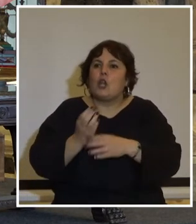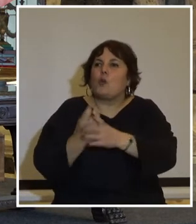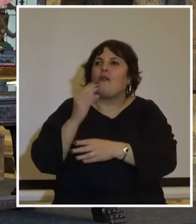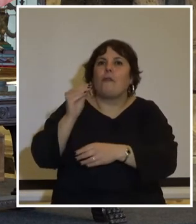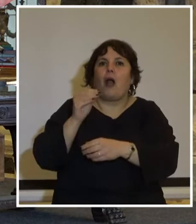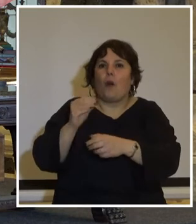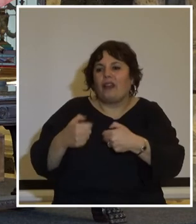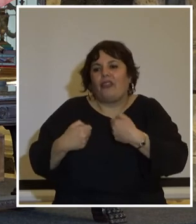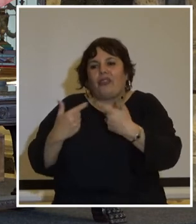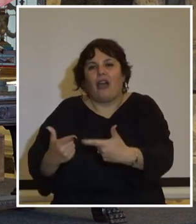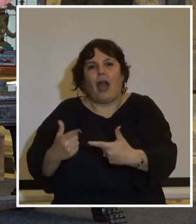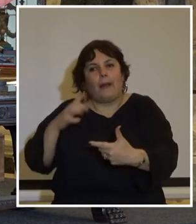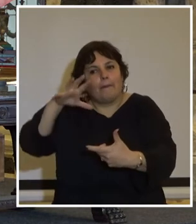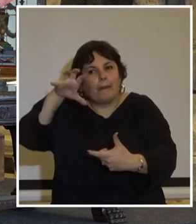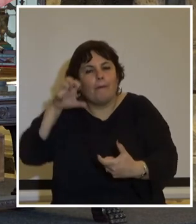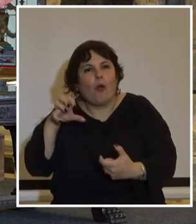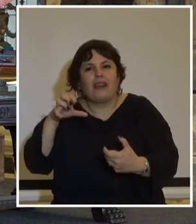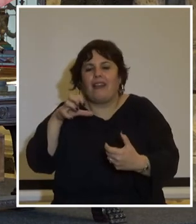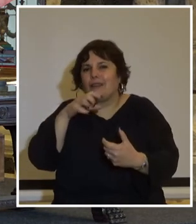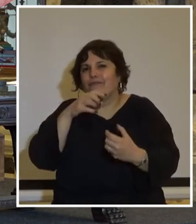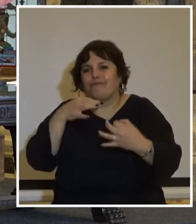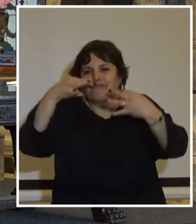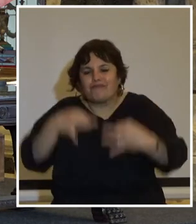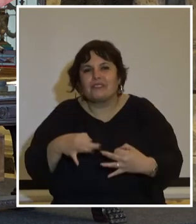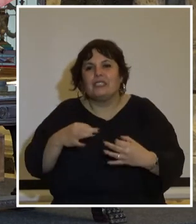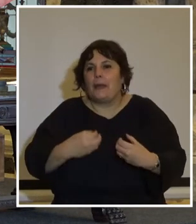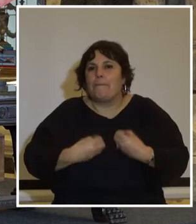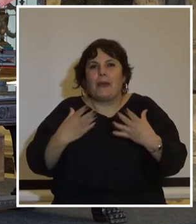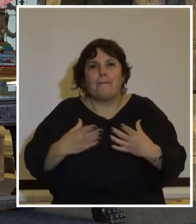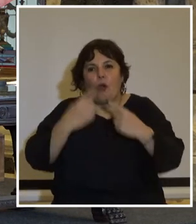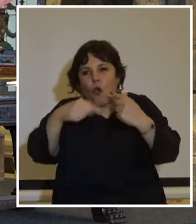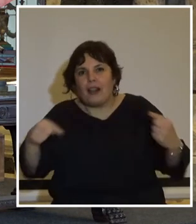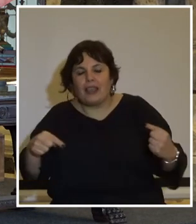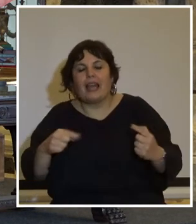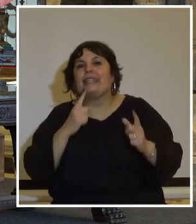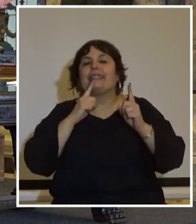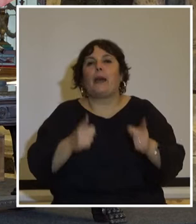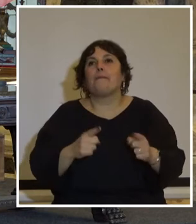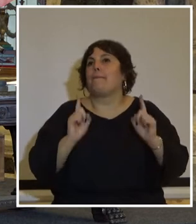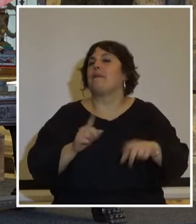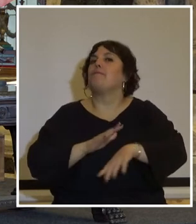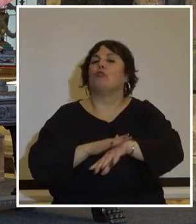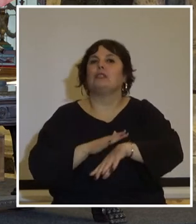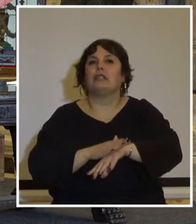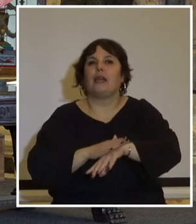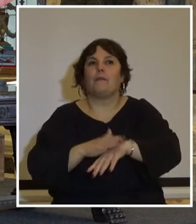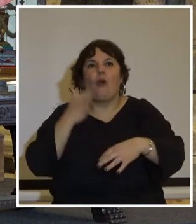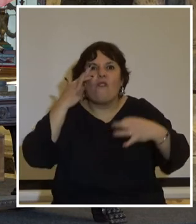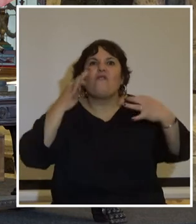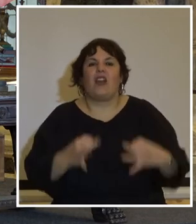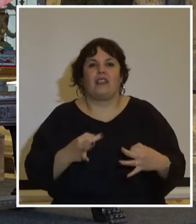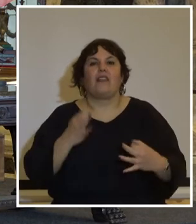generaciones memoria plena memoria plural y al mismo tiempo verdad